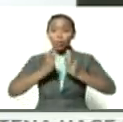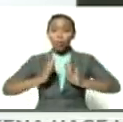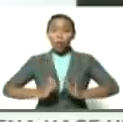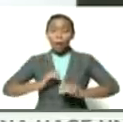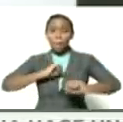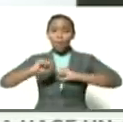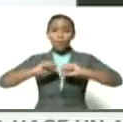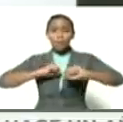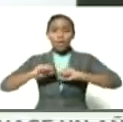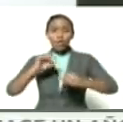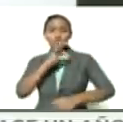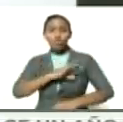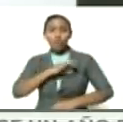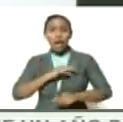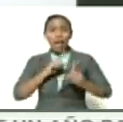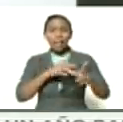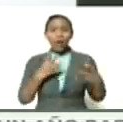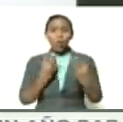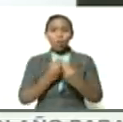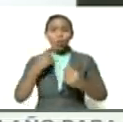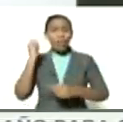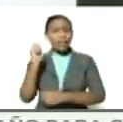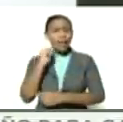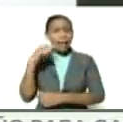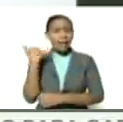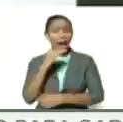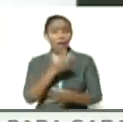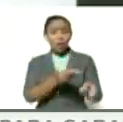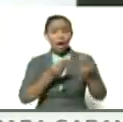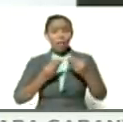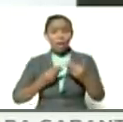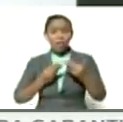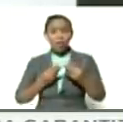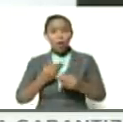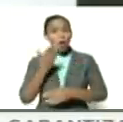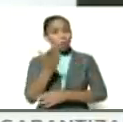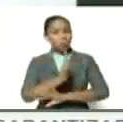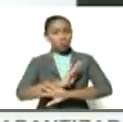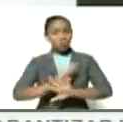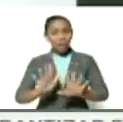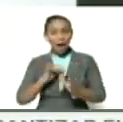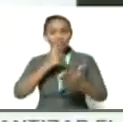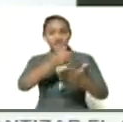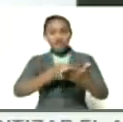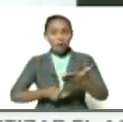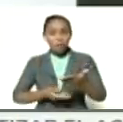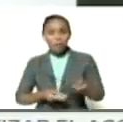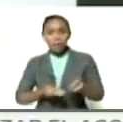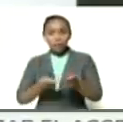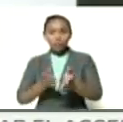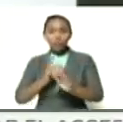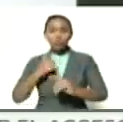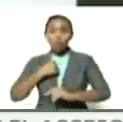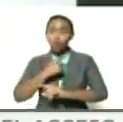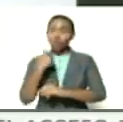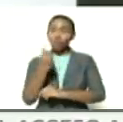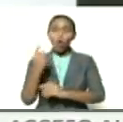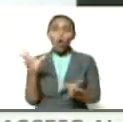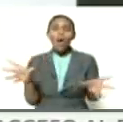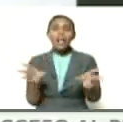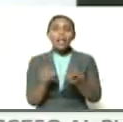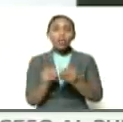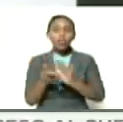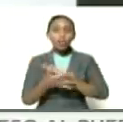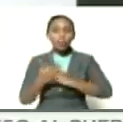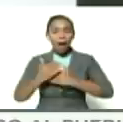los movimientos sociales. Hay un conjunto de tareas que usted nos ha dado. Usted ya tiene el informe al respecto. Quiero simplemente resumir que estamos